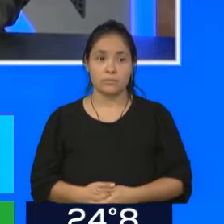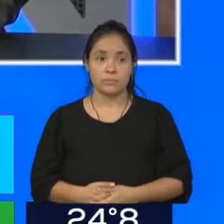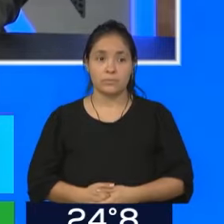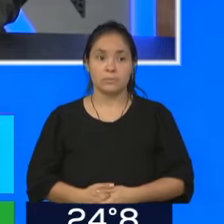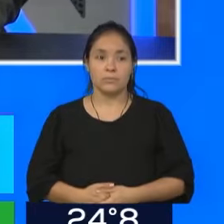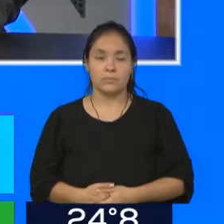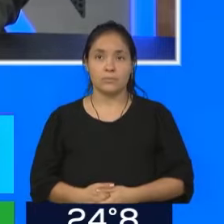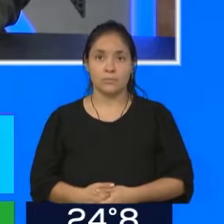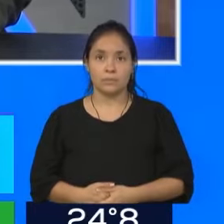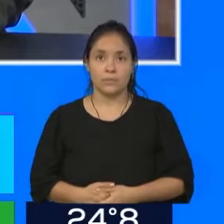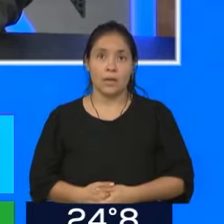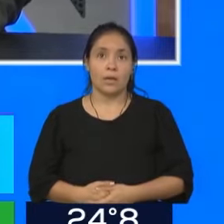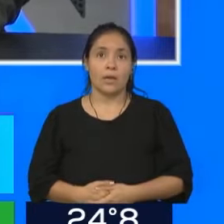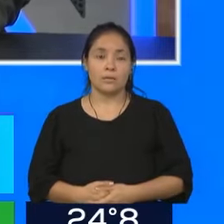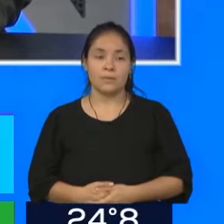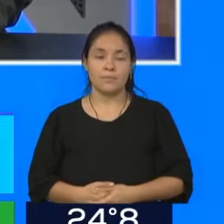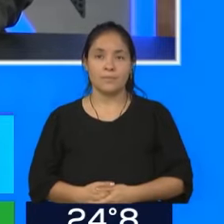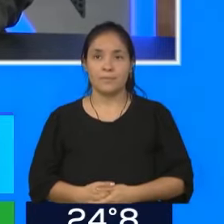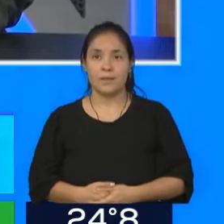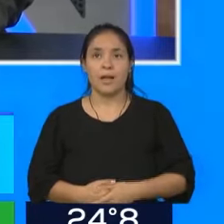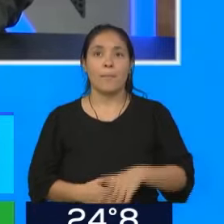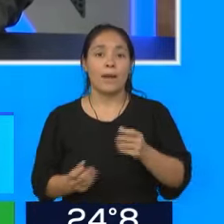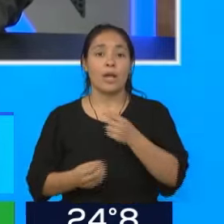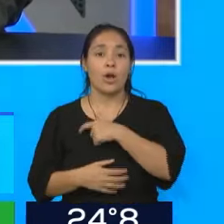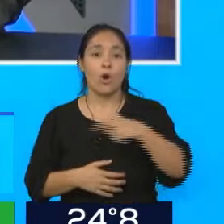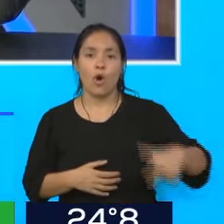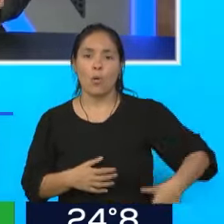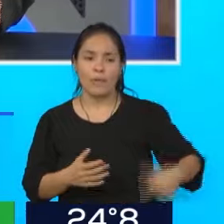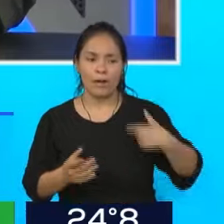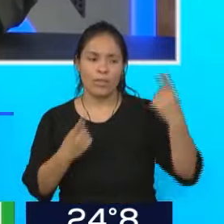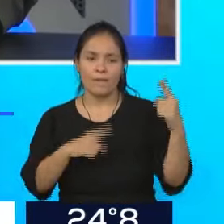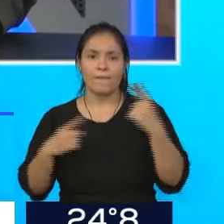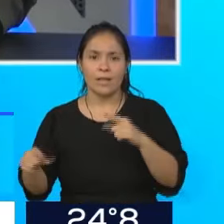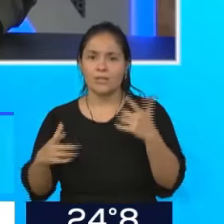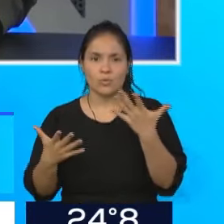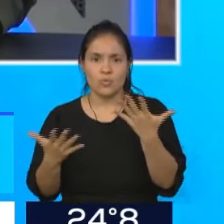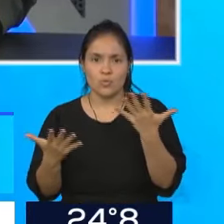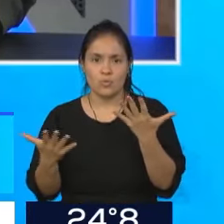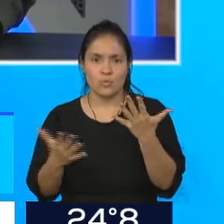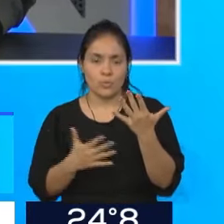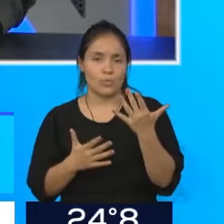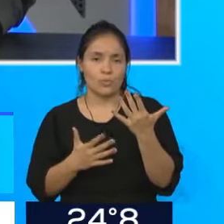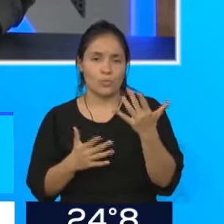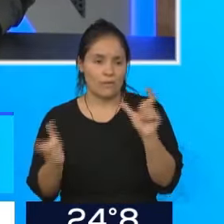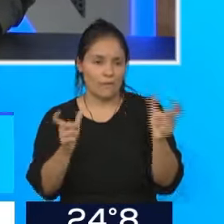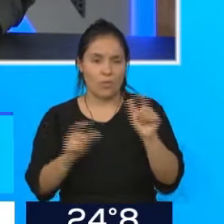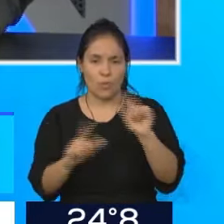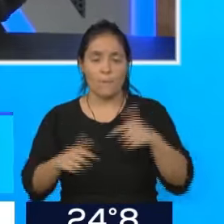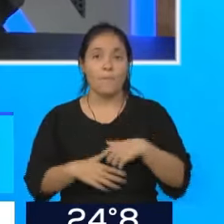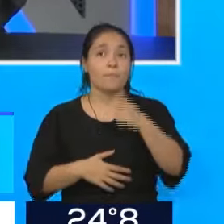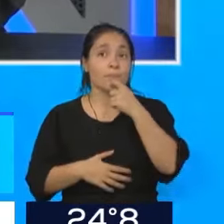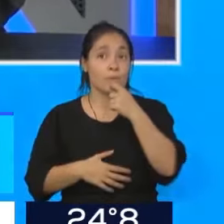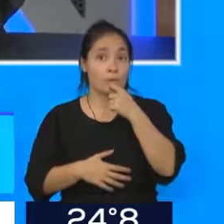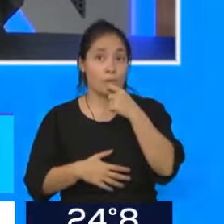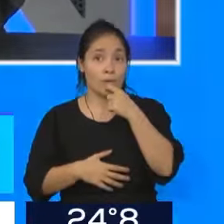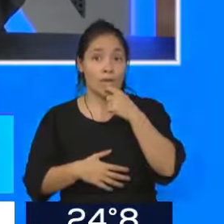con la incompatibilidad, porque para el gobierno no hay ninguna incompatibilidad. Cuando hay un tema inherente a la provincia específico, es